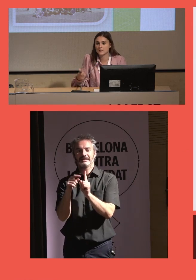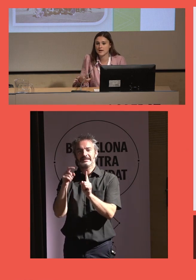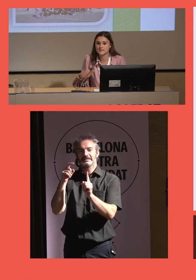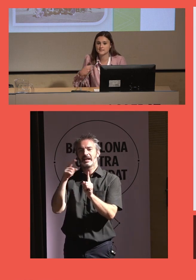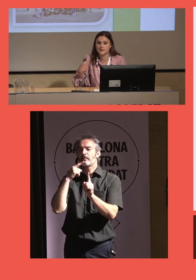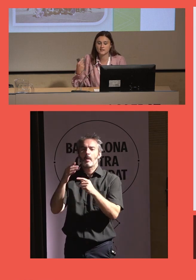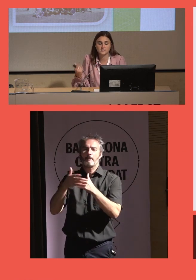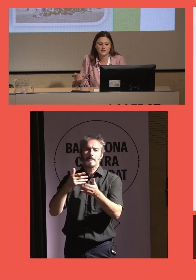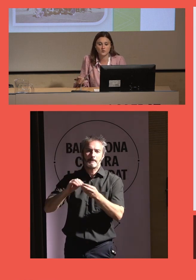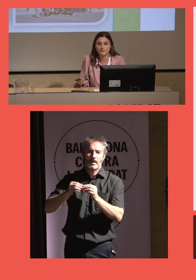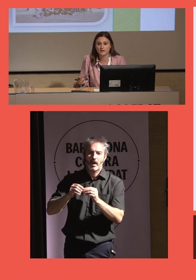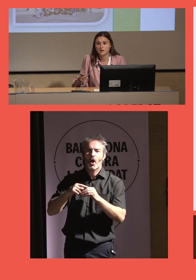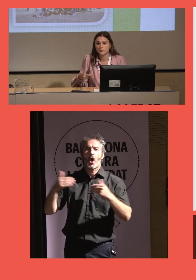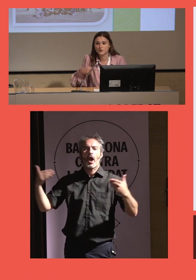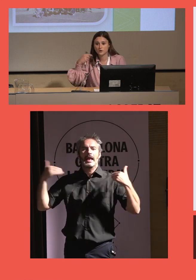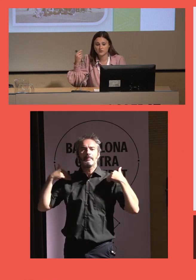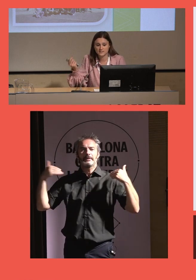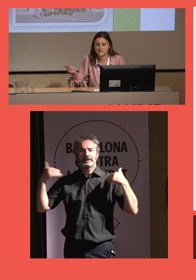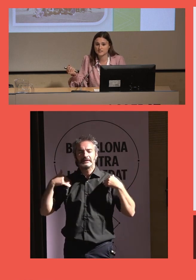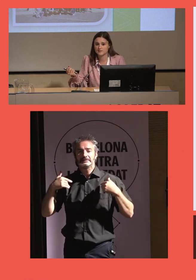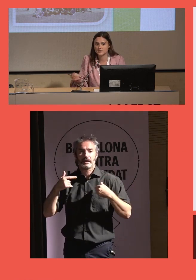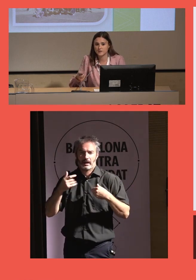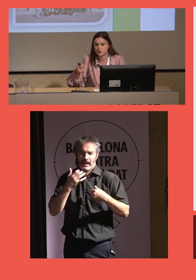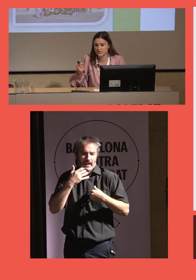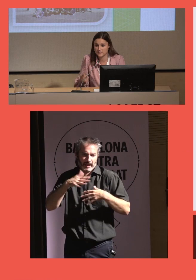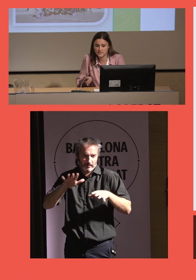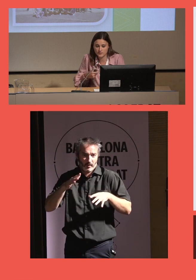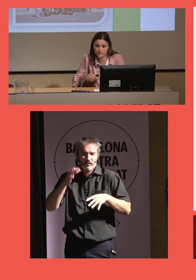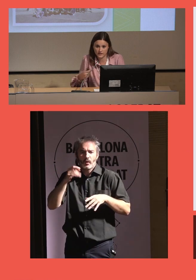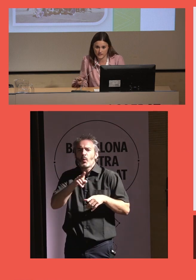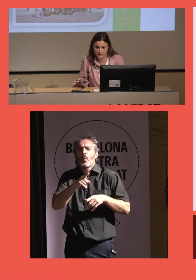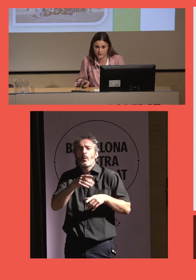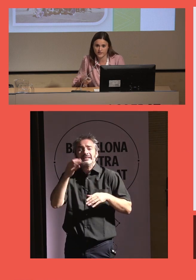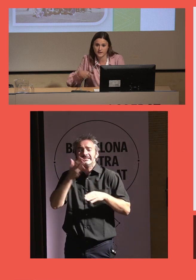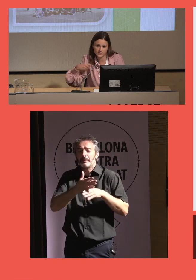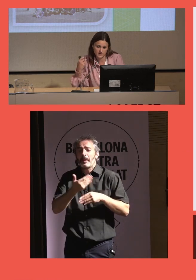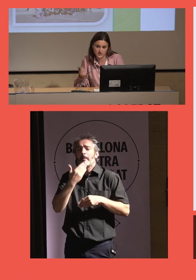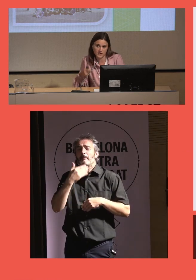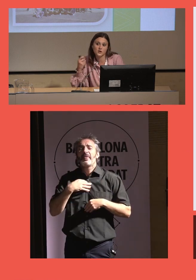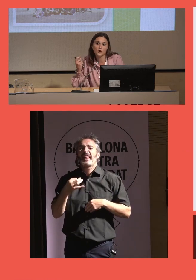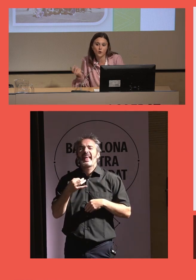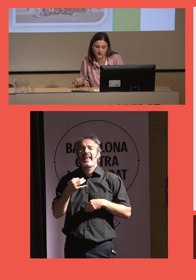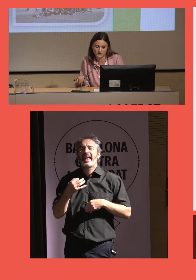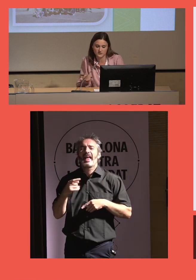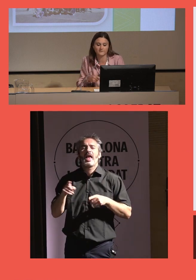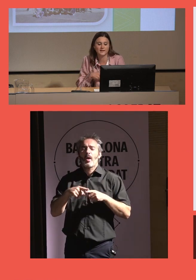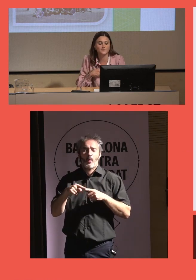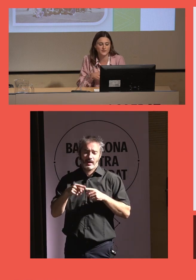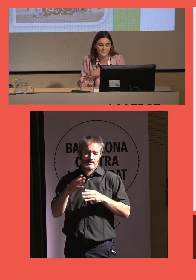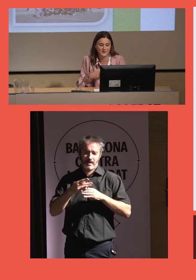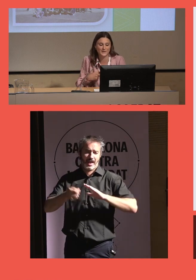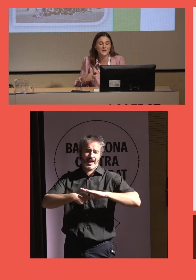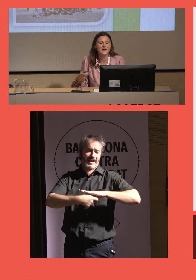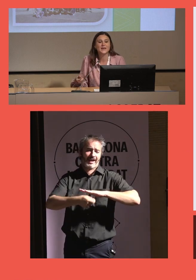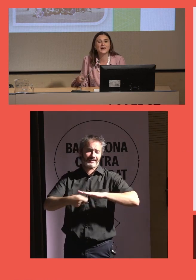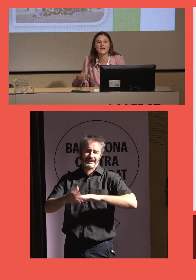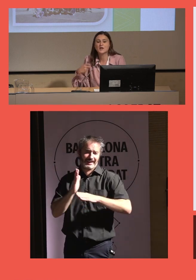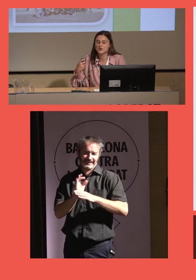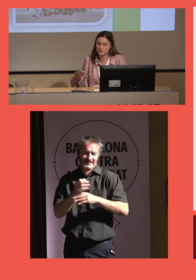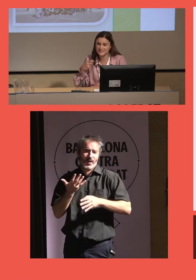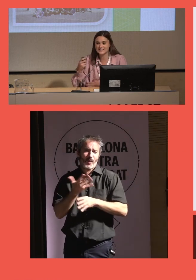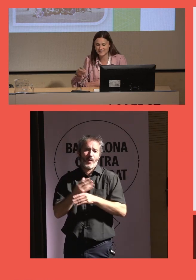que sea manualidades, sea gimnasia saludable. Bueno, digo todas estas actividades, pero lo que ellas siempre quieren hacer es cinquillo o guiñote, ¿vale? Pero bueno,